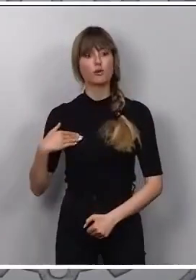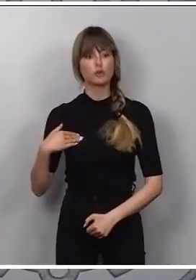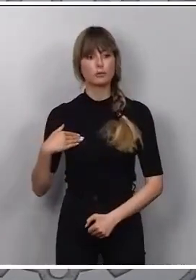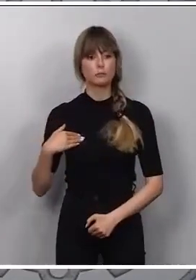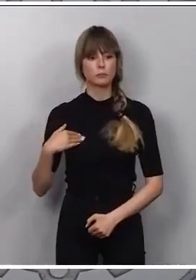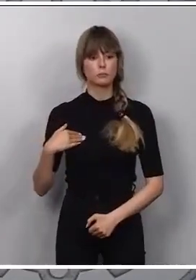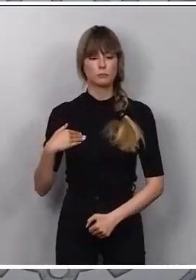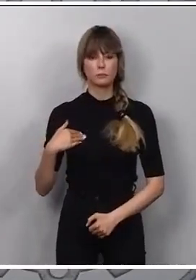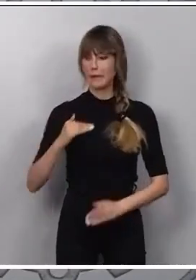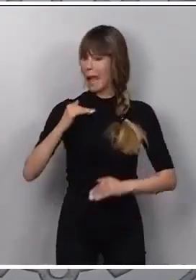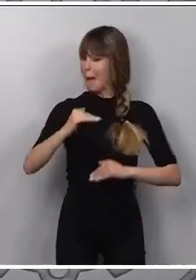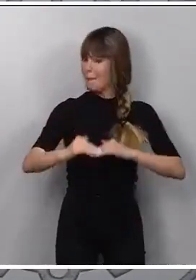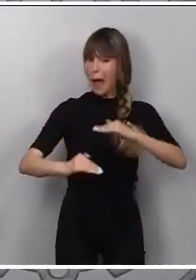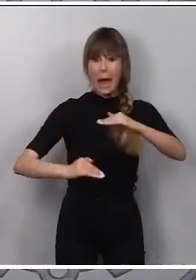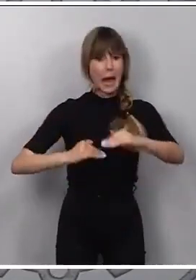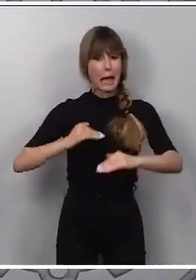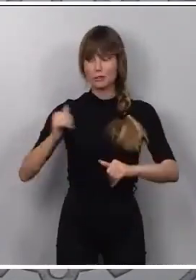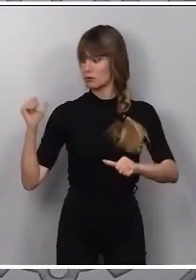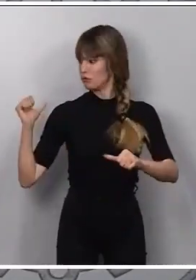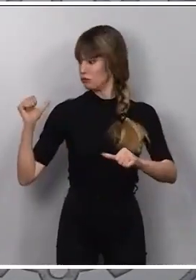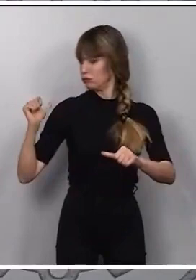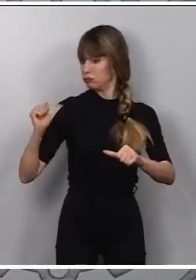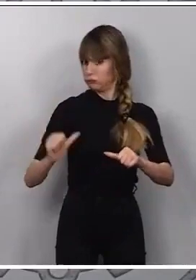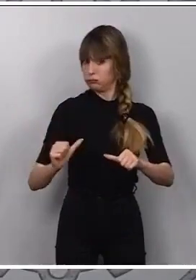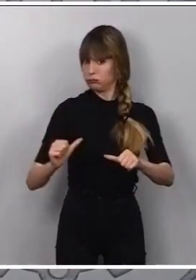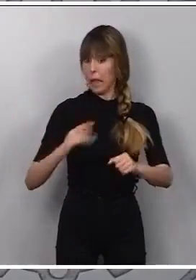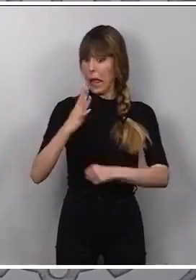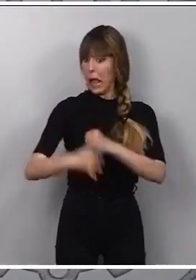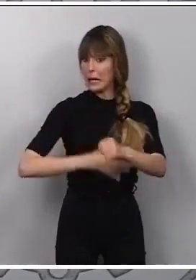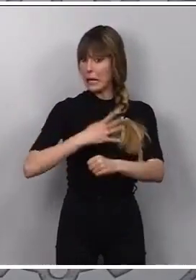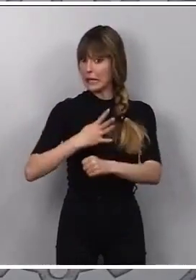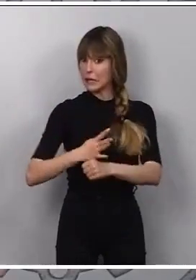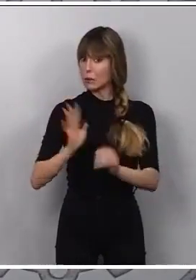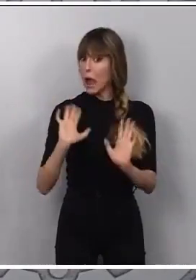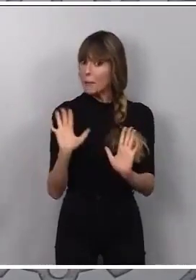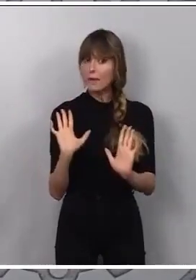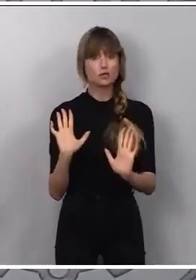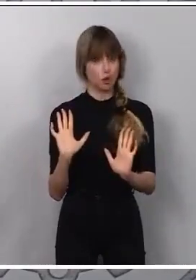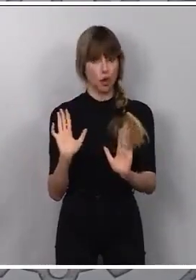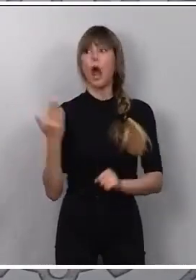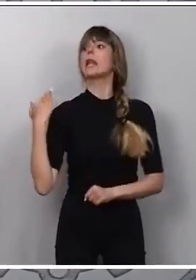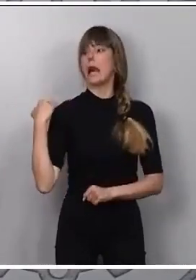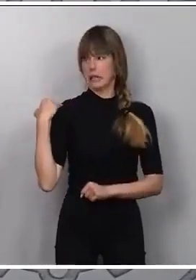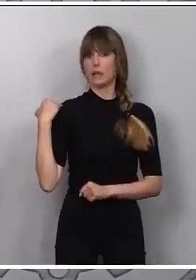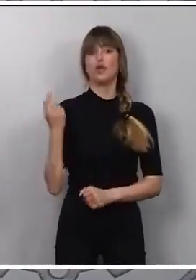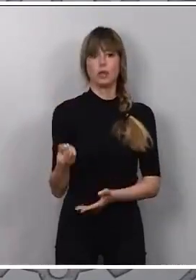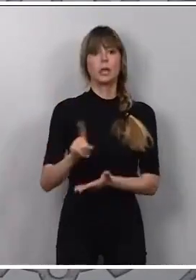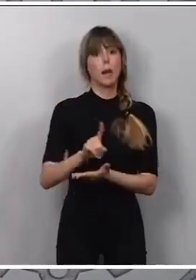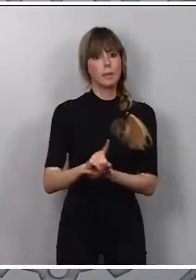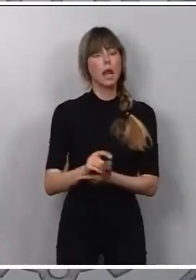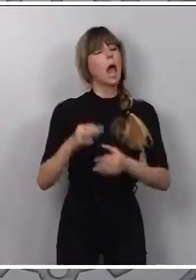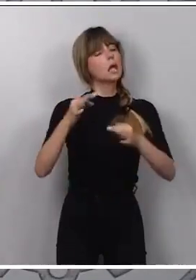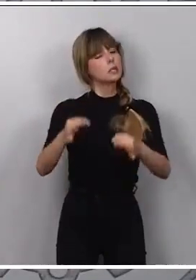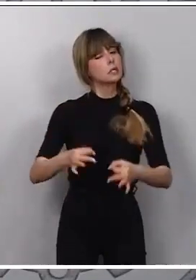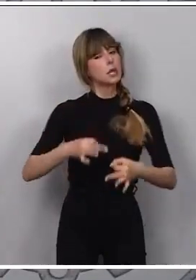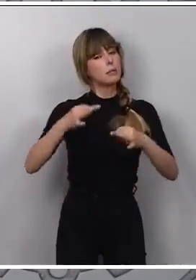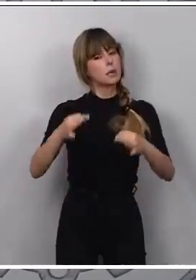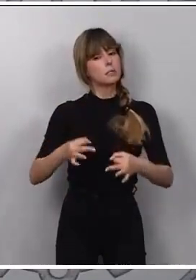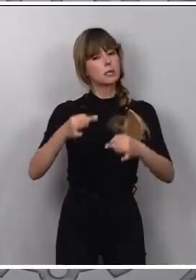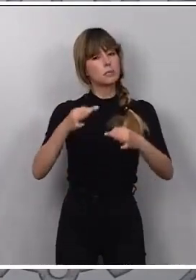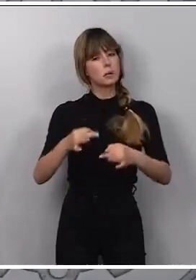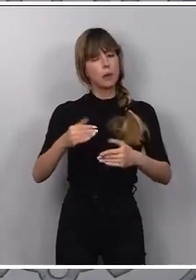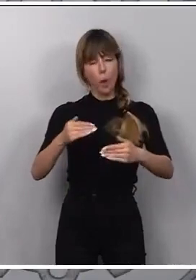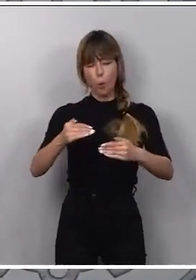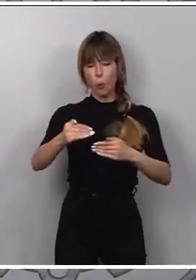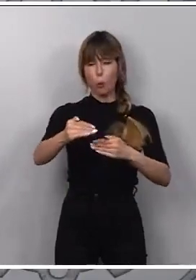luego, todos los pasos que hemos venido dando, no en esta legislatura solo, sino también en la anterior, ha ido siempre con esa mirada